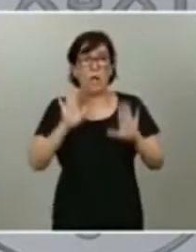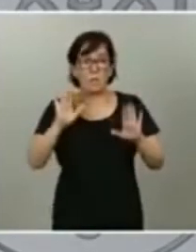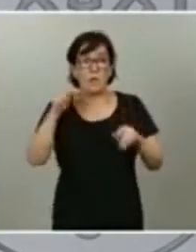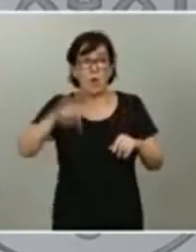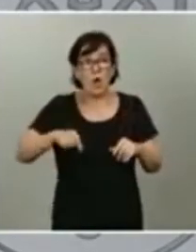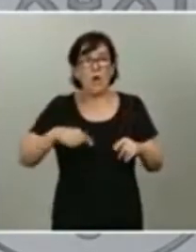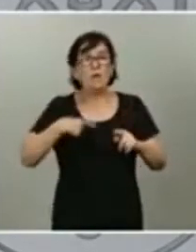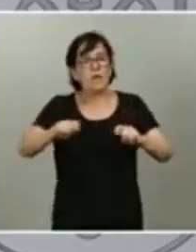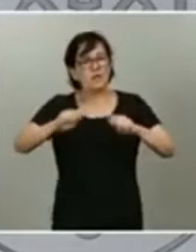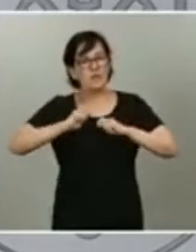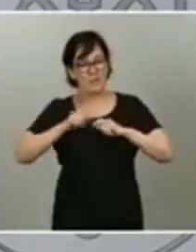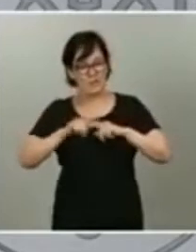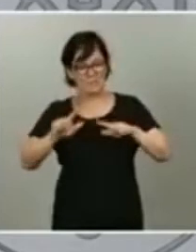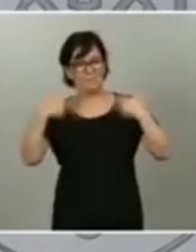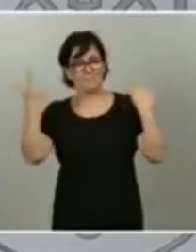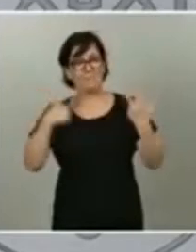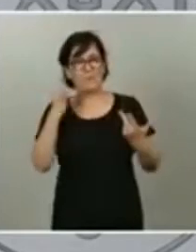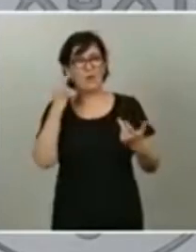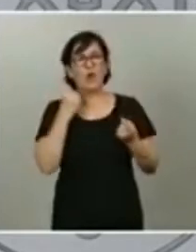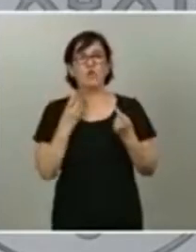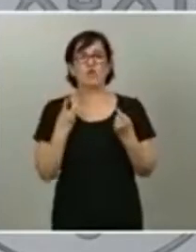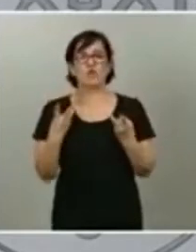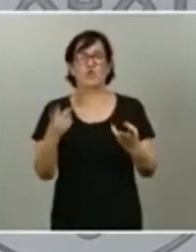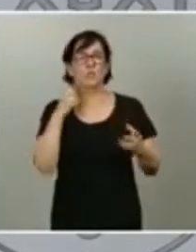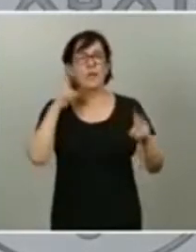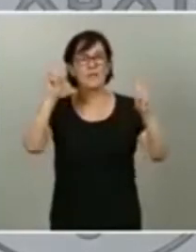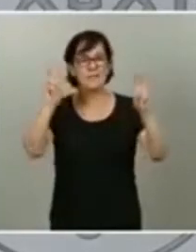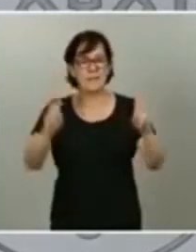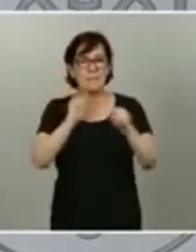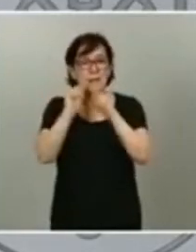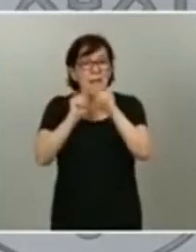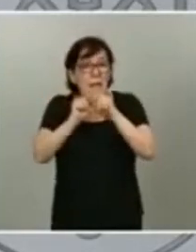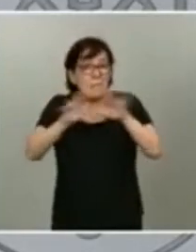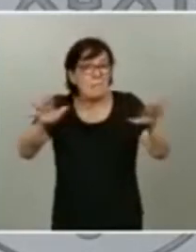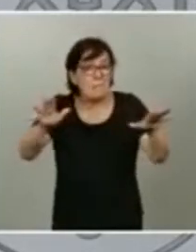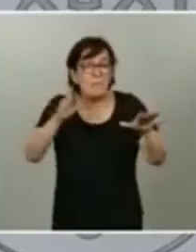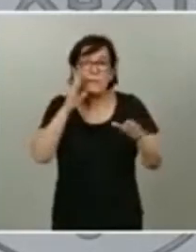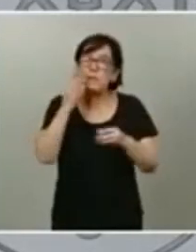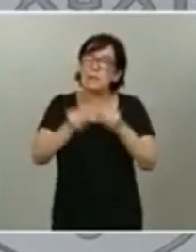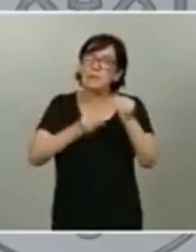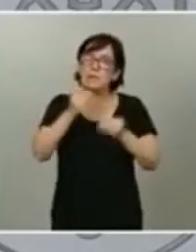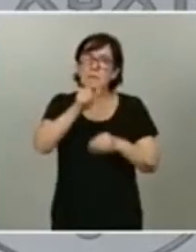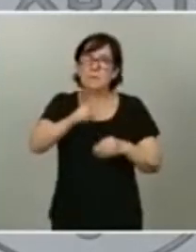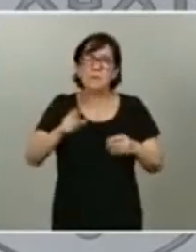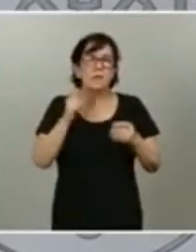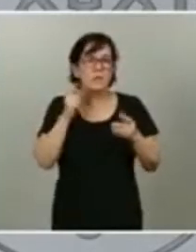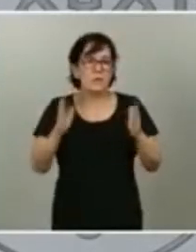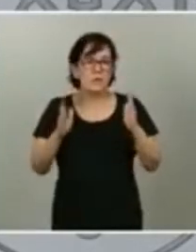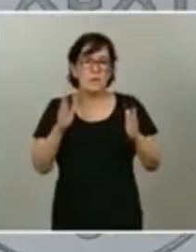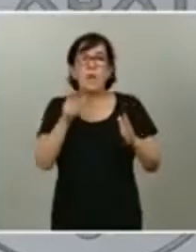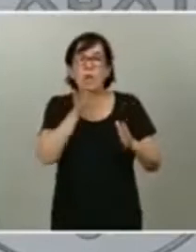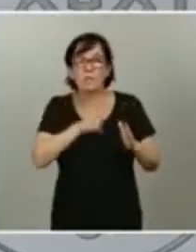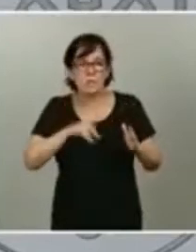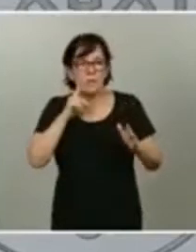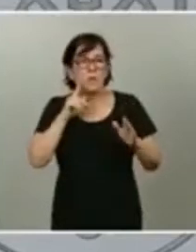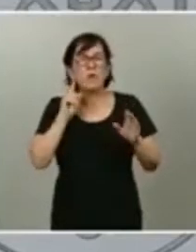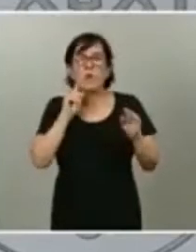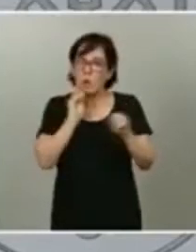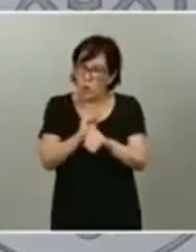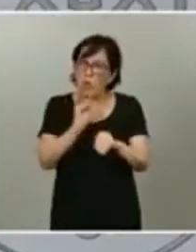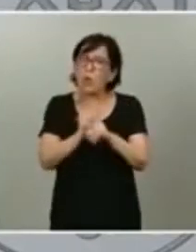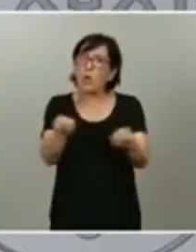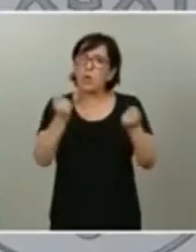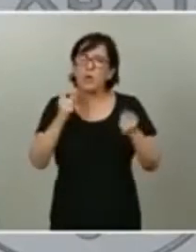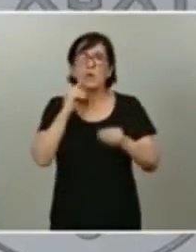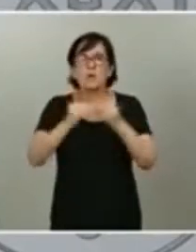permitir tener unos números en materia epidemiológica de los que en este momento y por ahora con toda la cautela estamos logrando